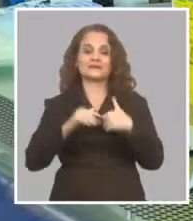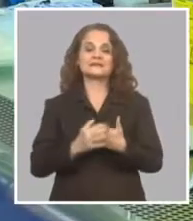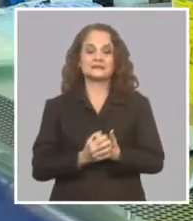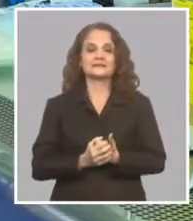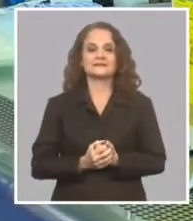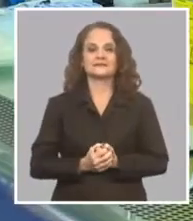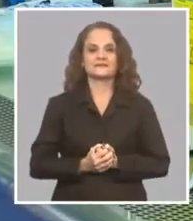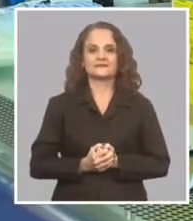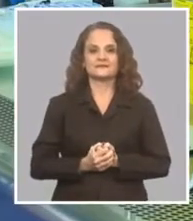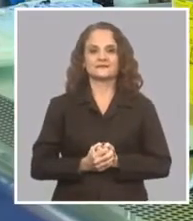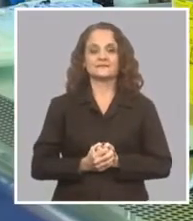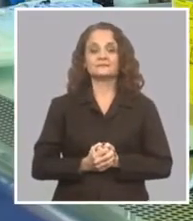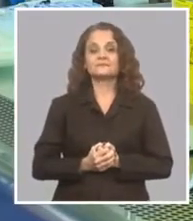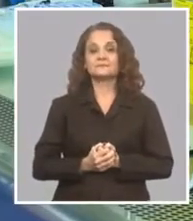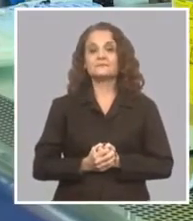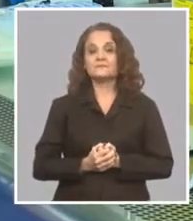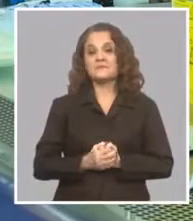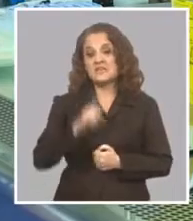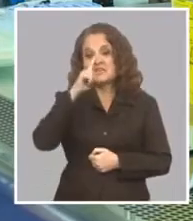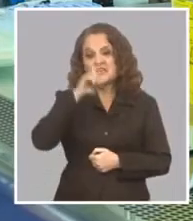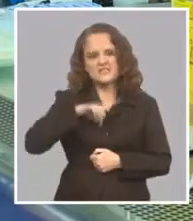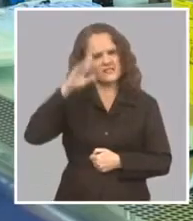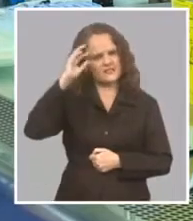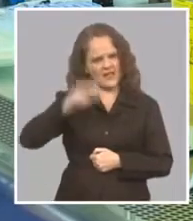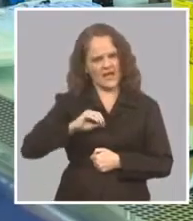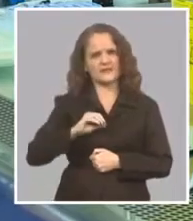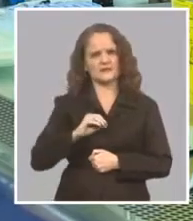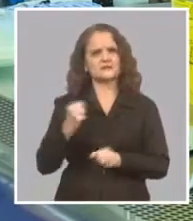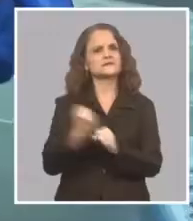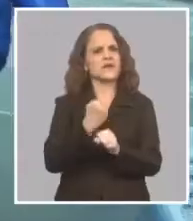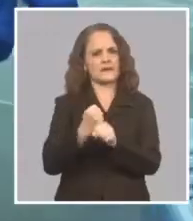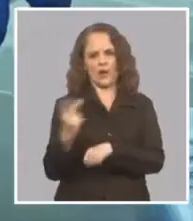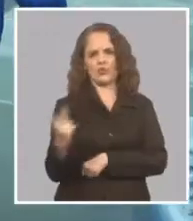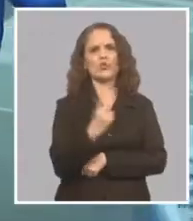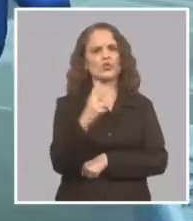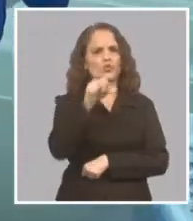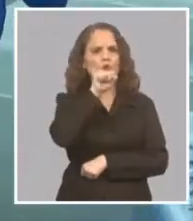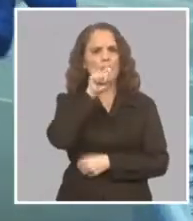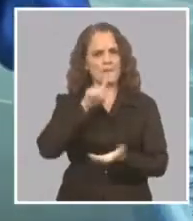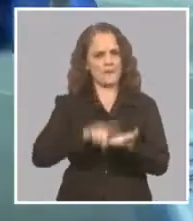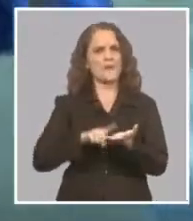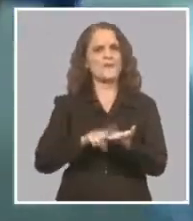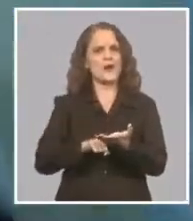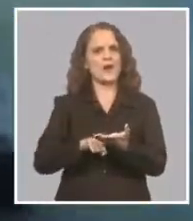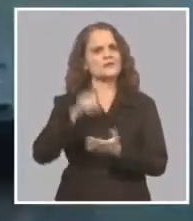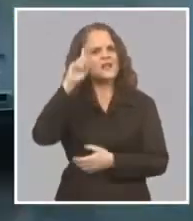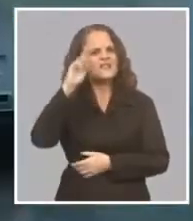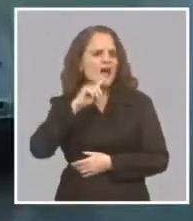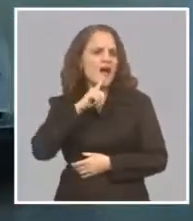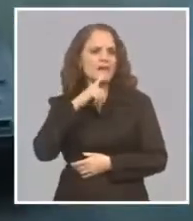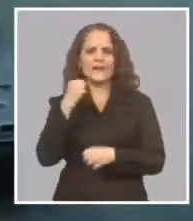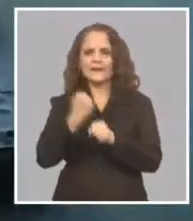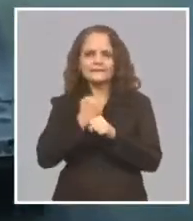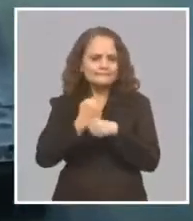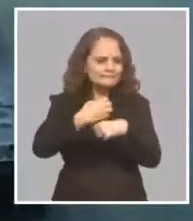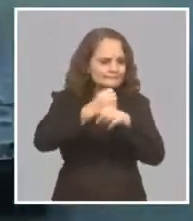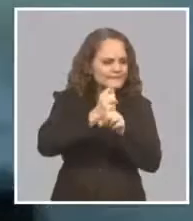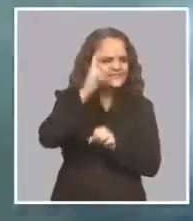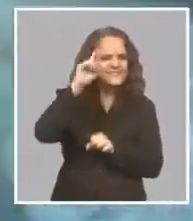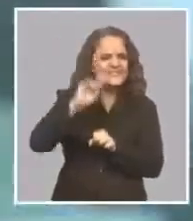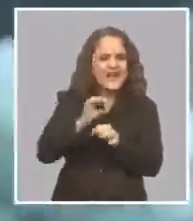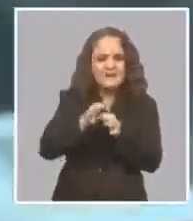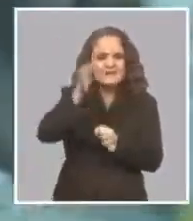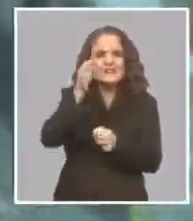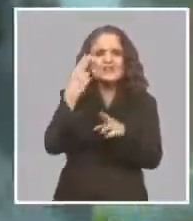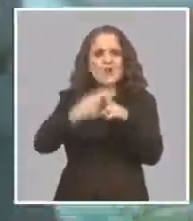Porque ella conocía el trabajo de sus papás Como microbiólogo Y básicamente ella conocía la palabra pipeta Que nosotros